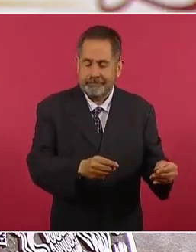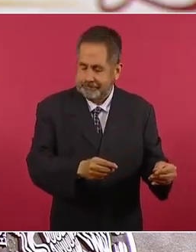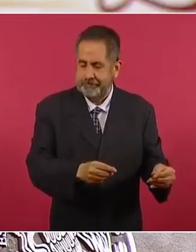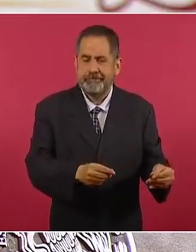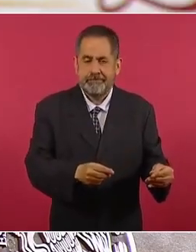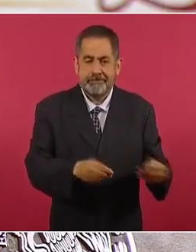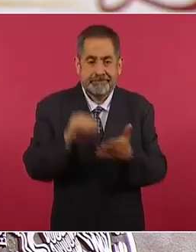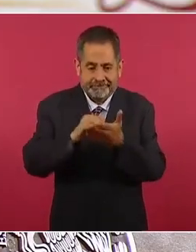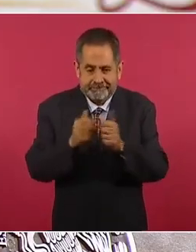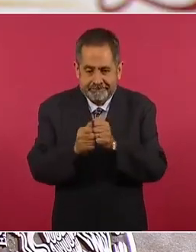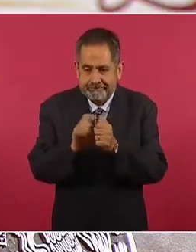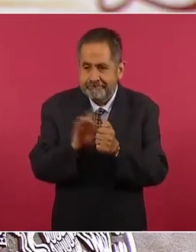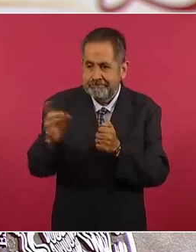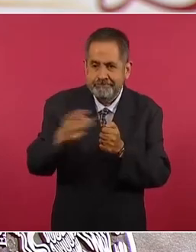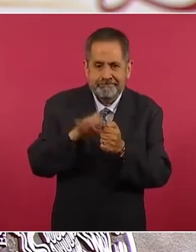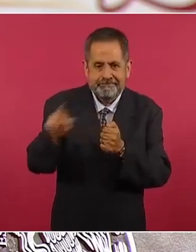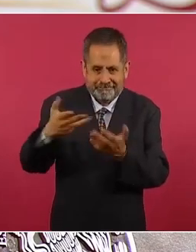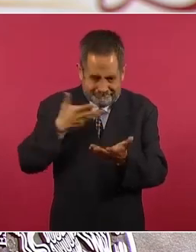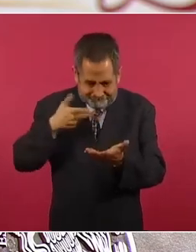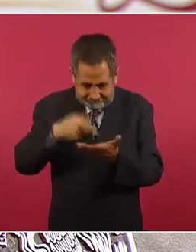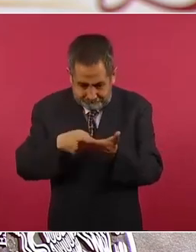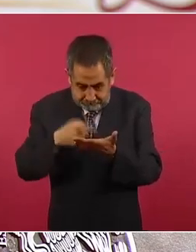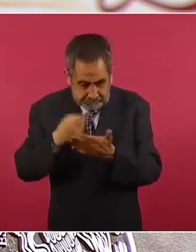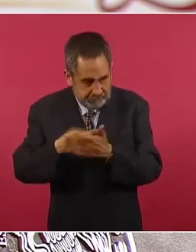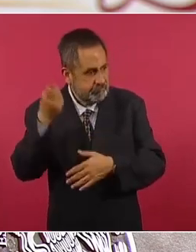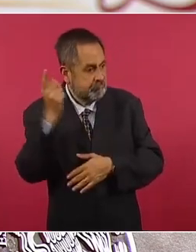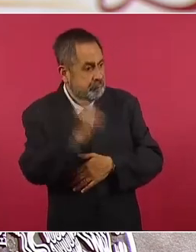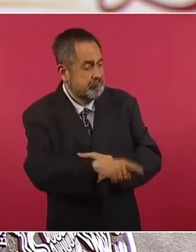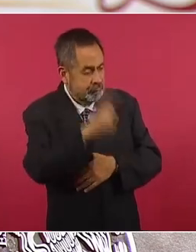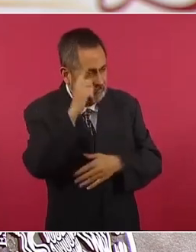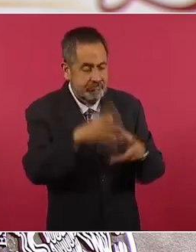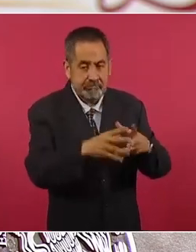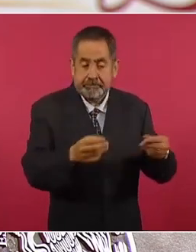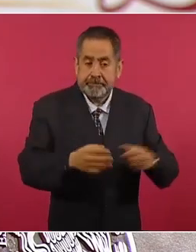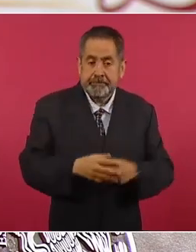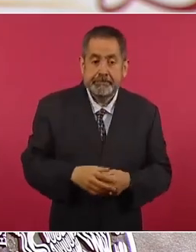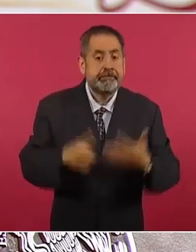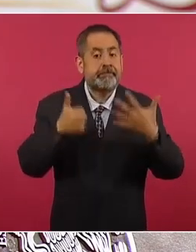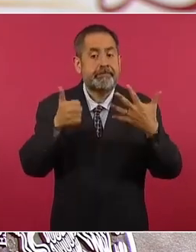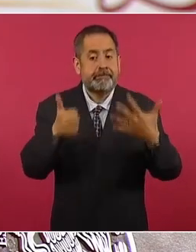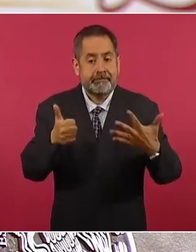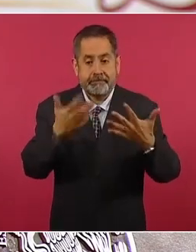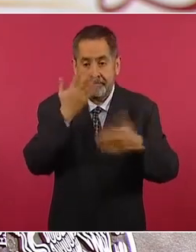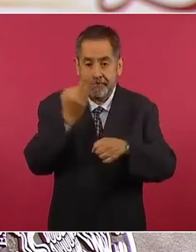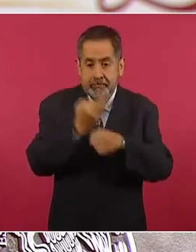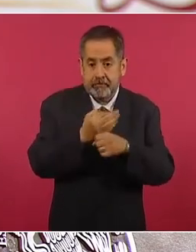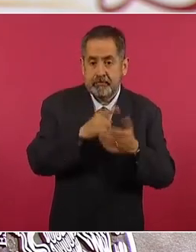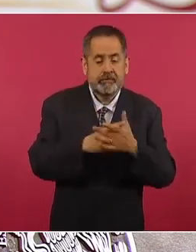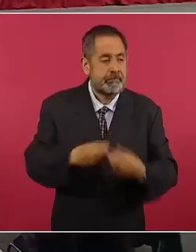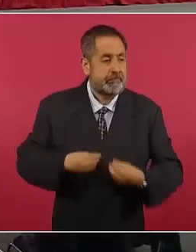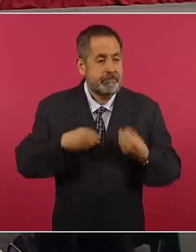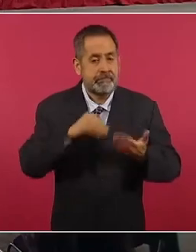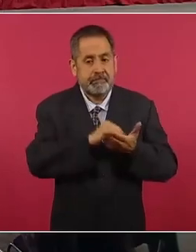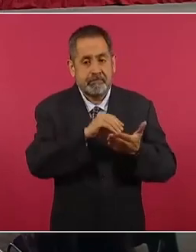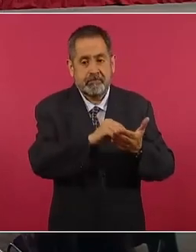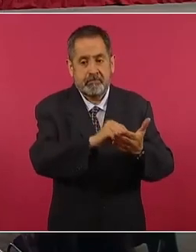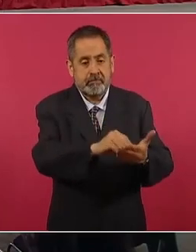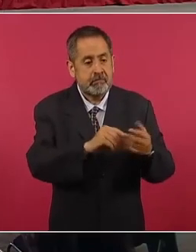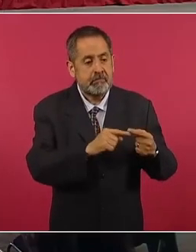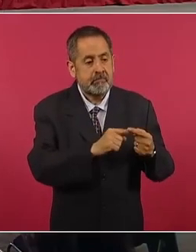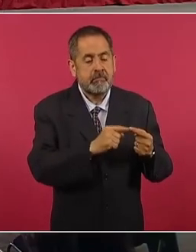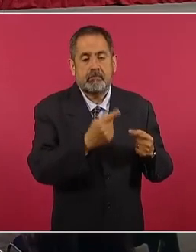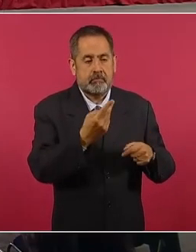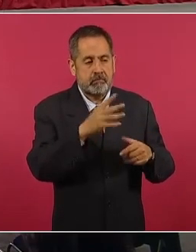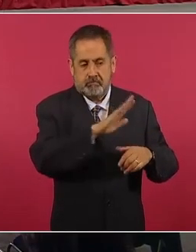los mensajes ahí registrados. Se presume que seis de los estudiantes se mantuvieron con vida hasta cuatro días después de los